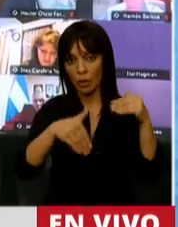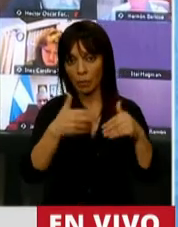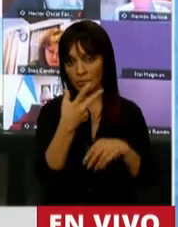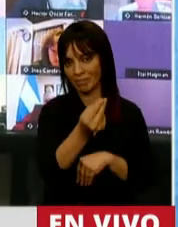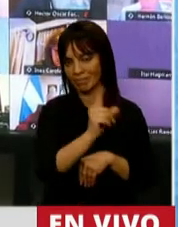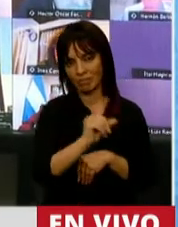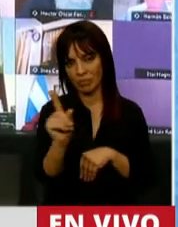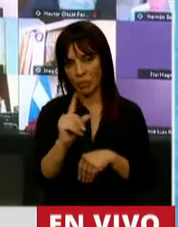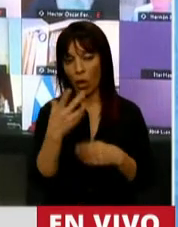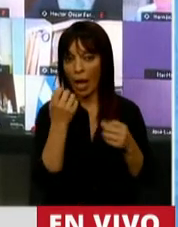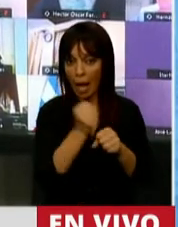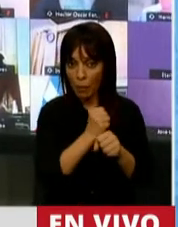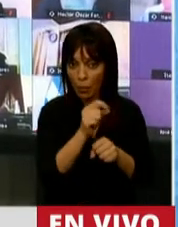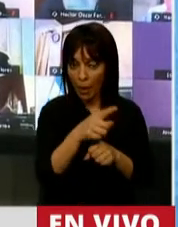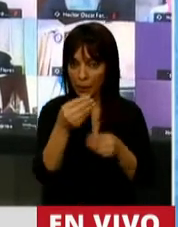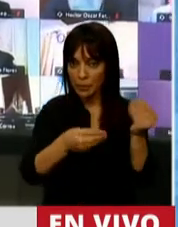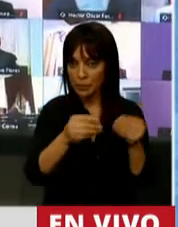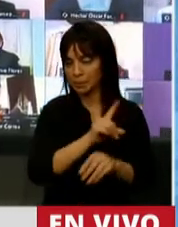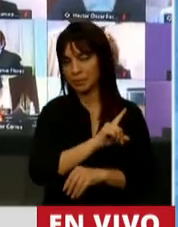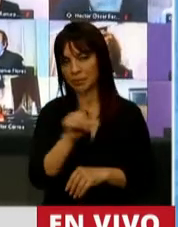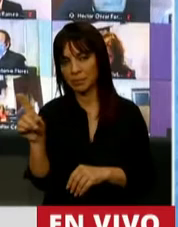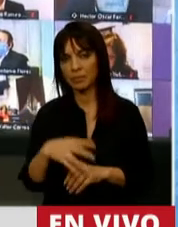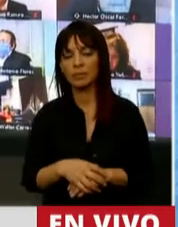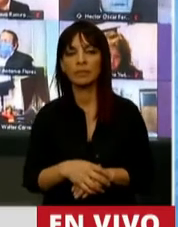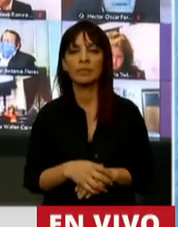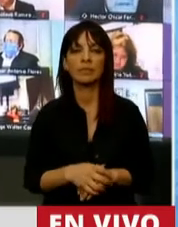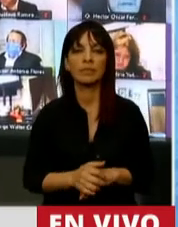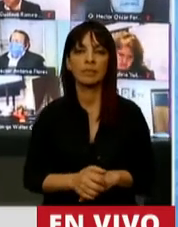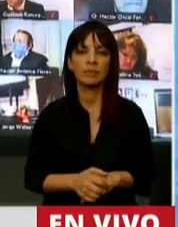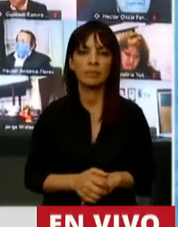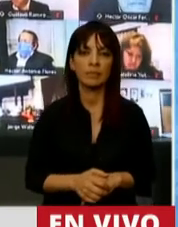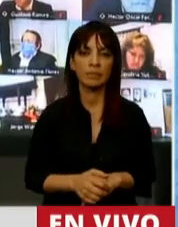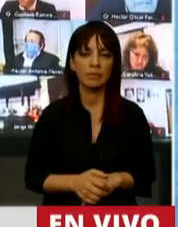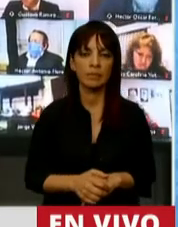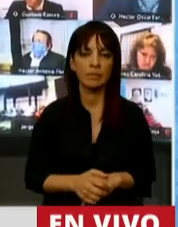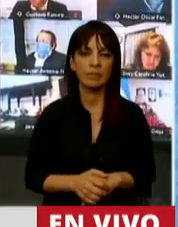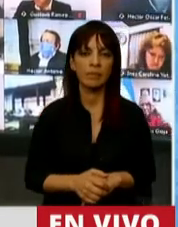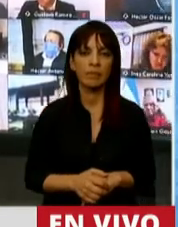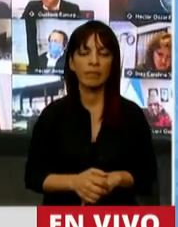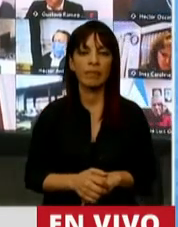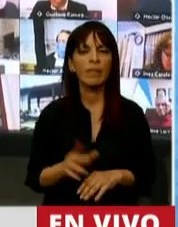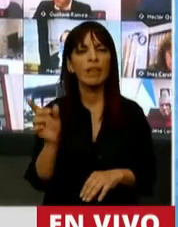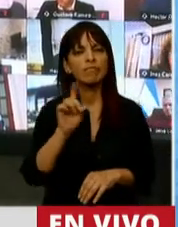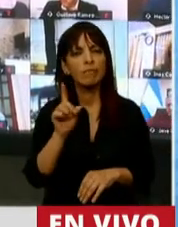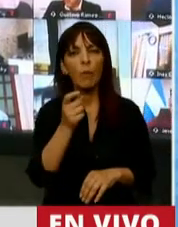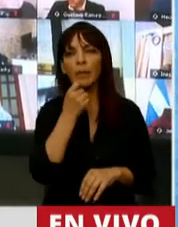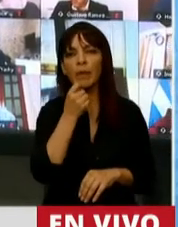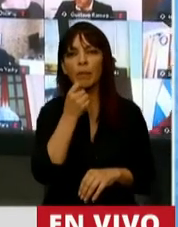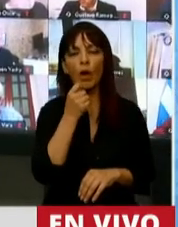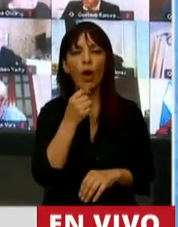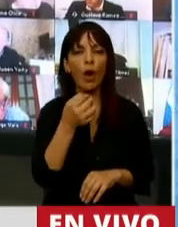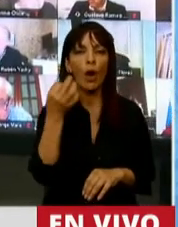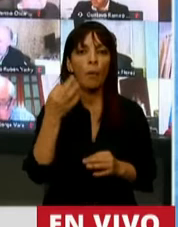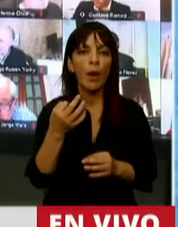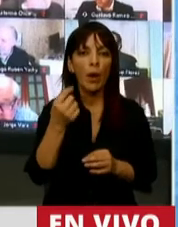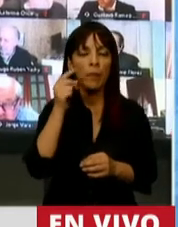O, por ejemplo, no hay plan. O no es bueno mirar para atrás, como